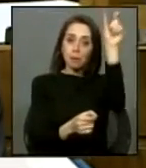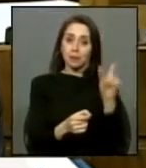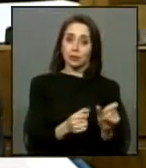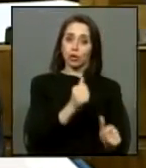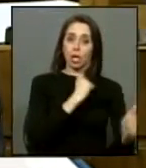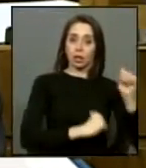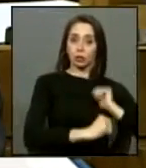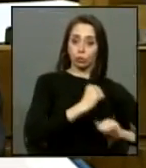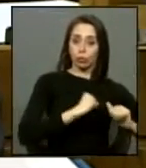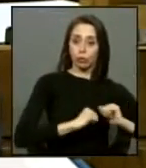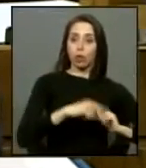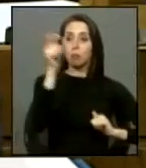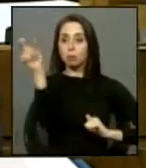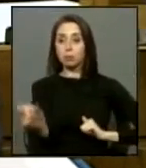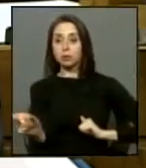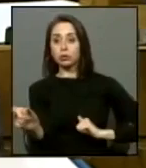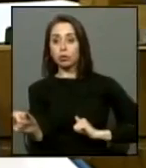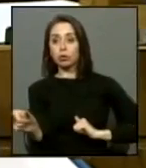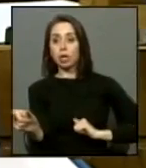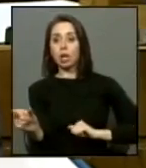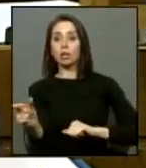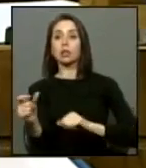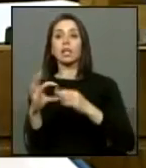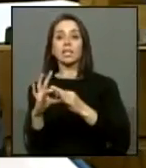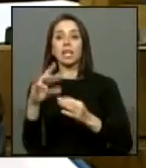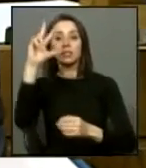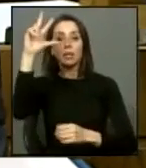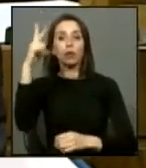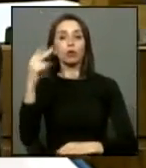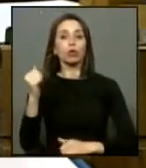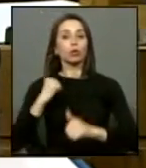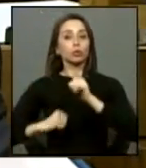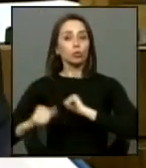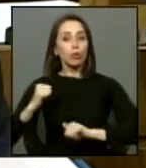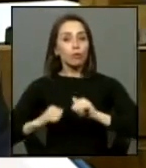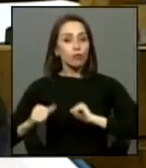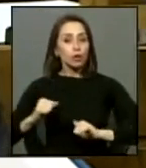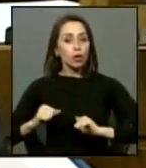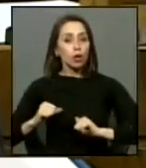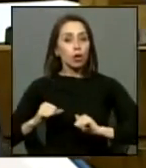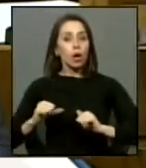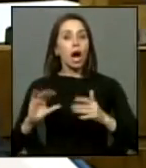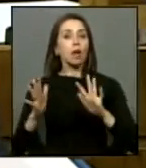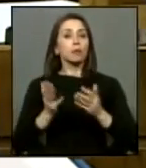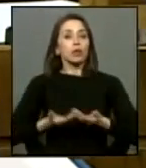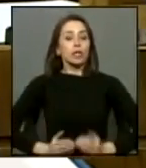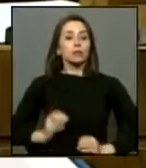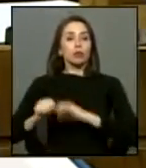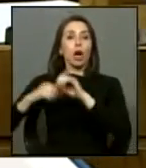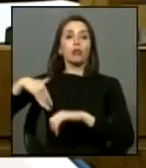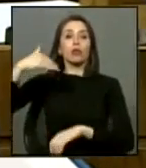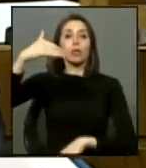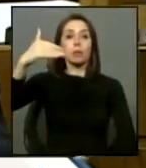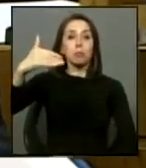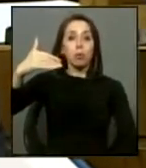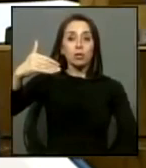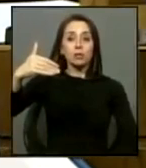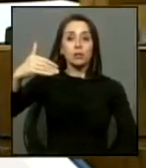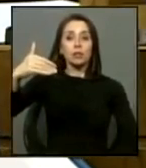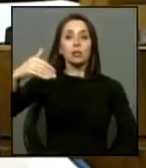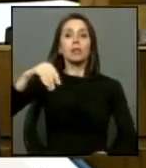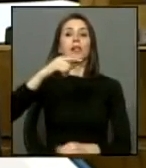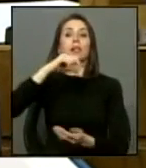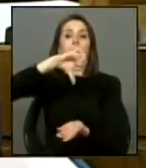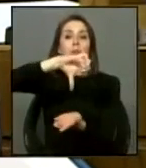sino que también para los que desgraciadamente o sea gracias a Dios no sufrieron y que probablemente nacieron muchos años después que es el